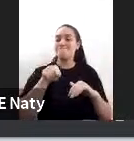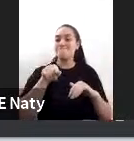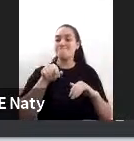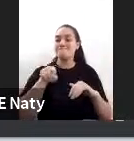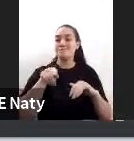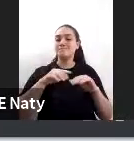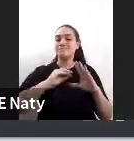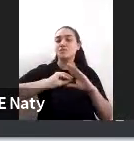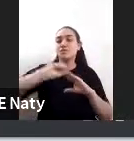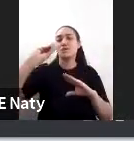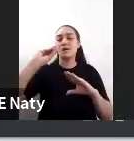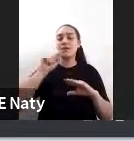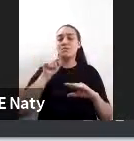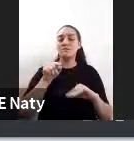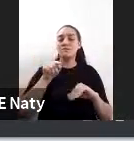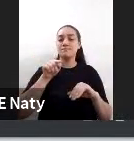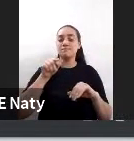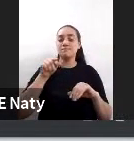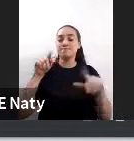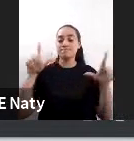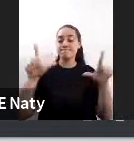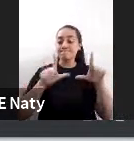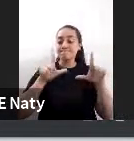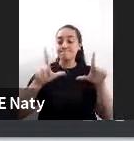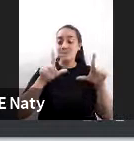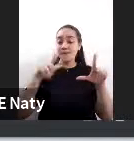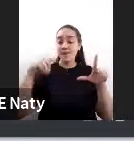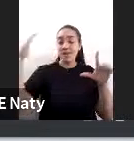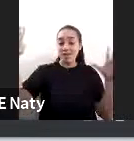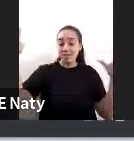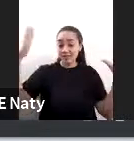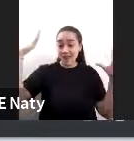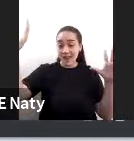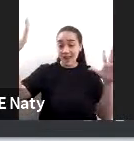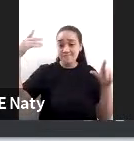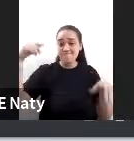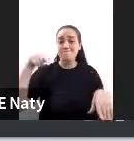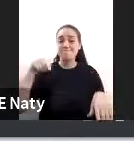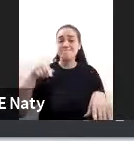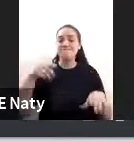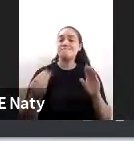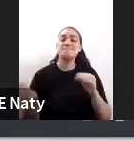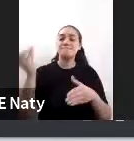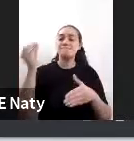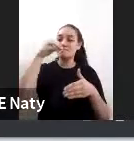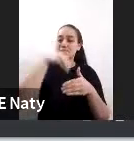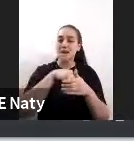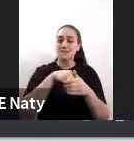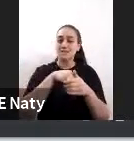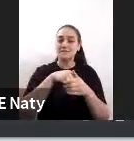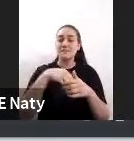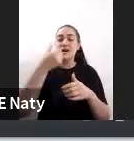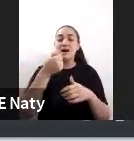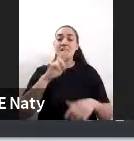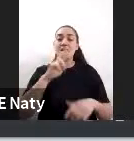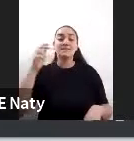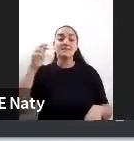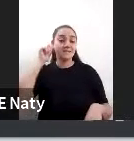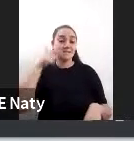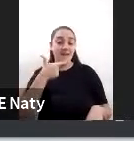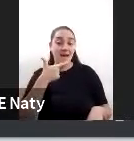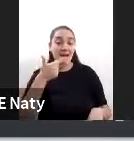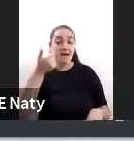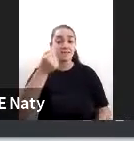montados los canales de aire más una grilla que no la define ARSAT sino que la define la